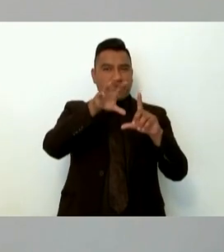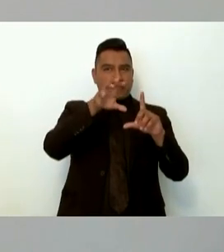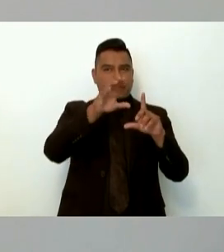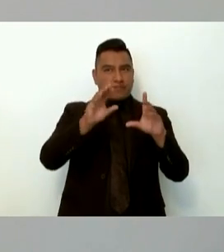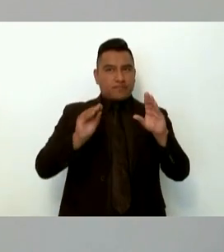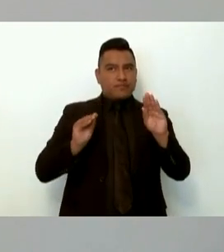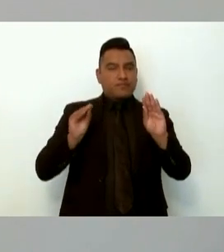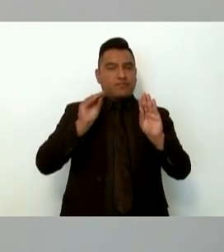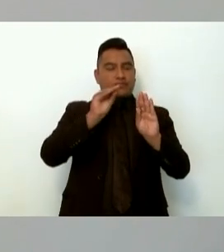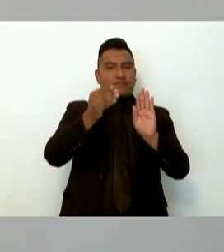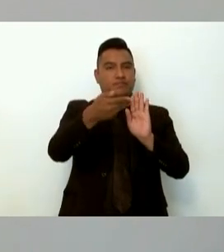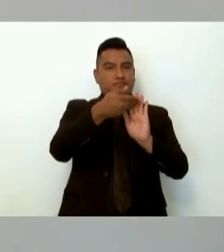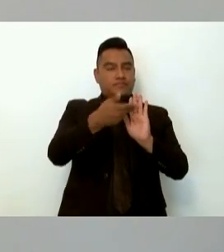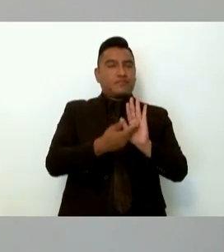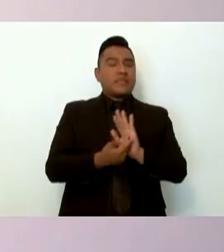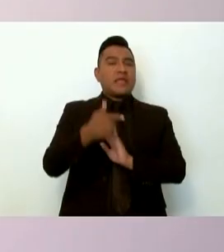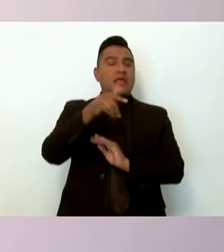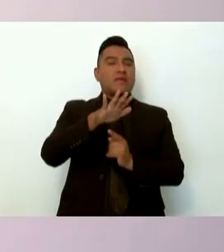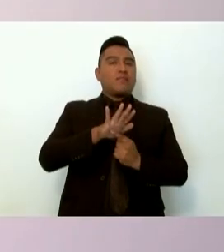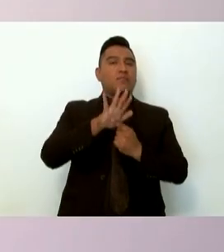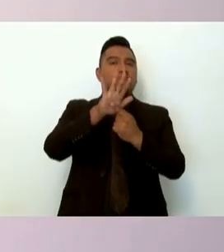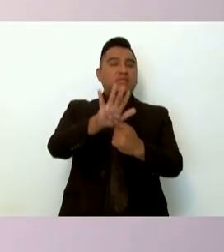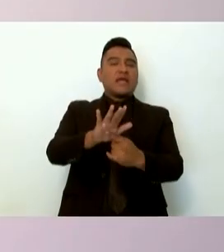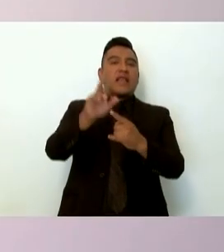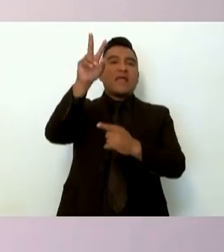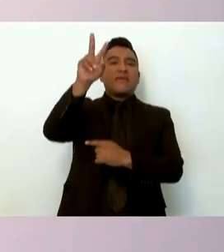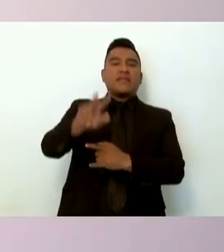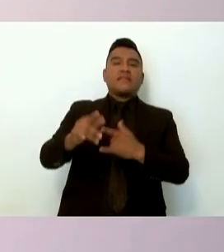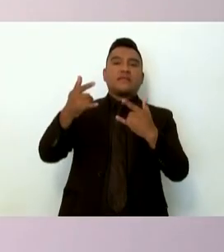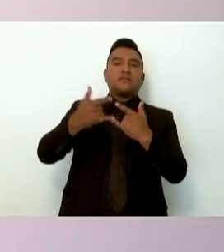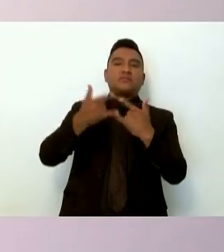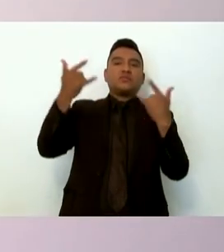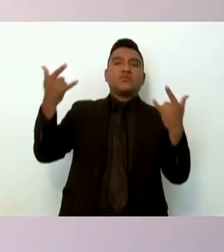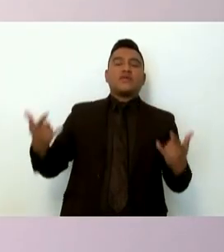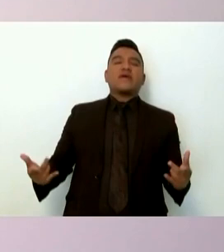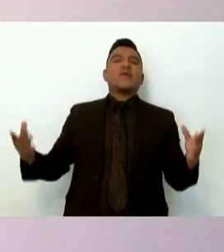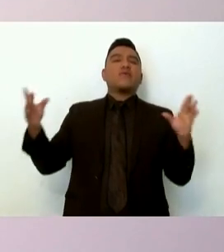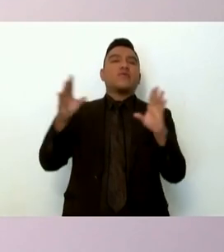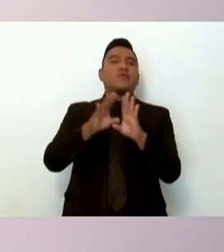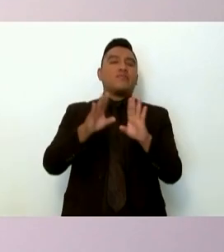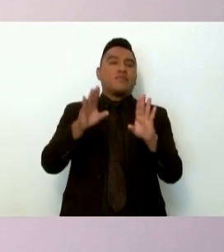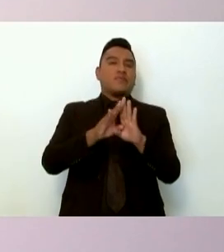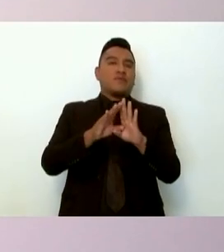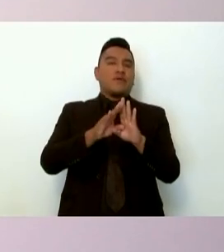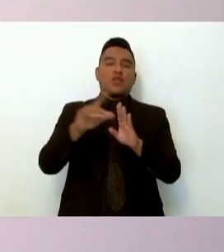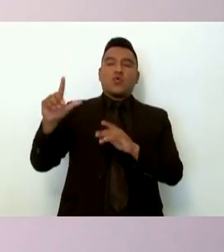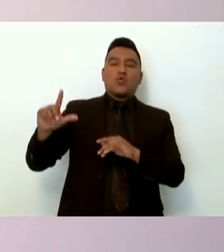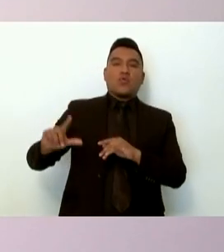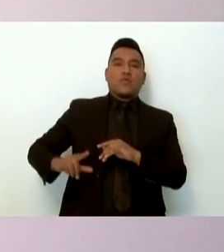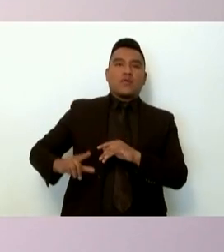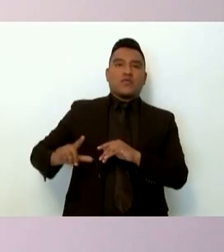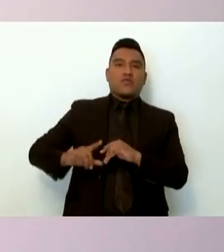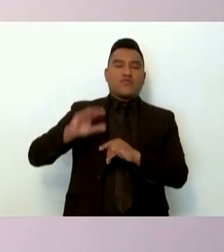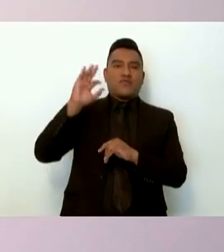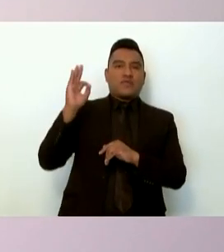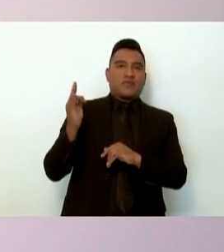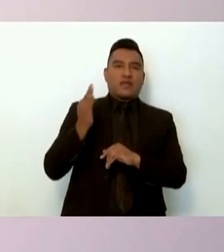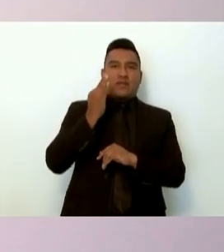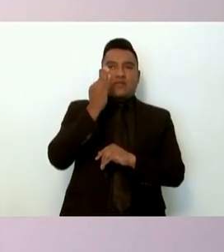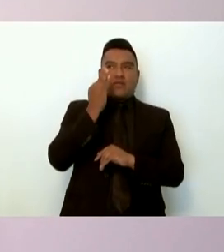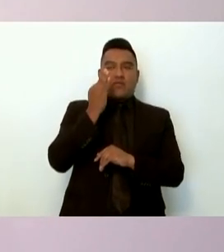que la verdad histórica fue una construcción desde el gobierno federal a partir de lo que él denominó